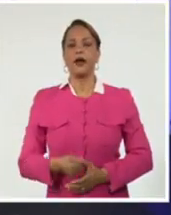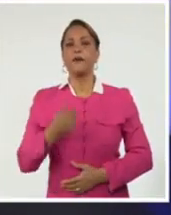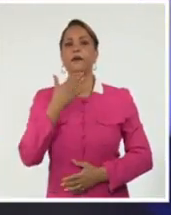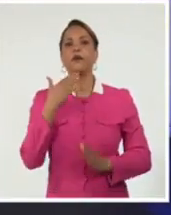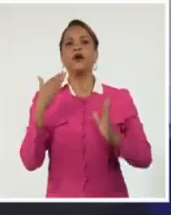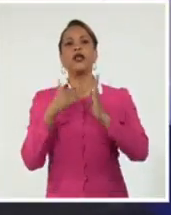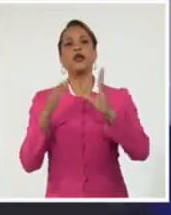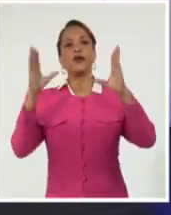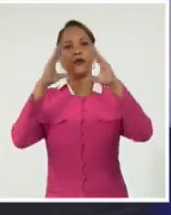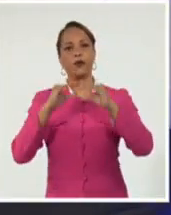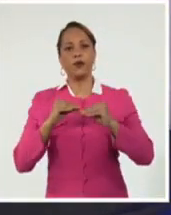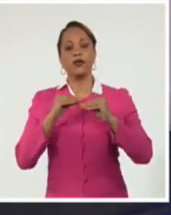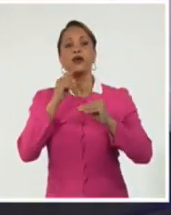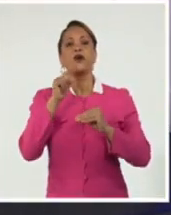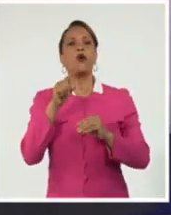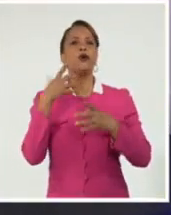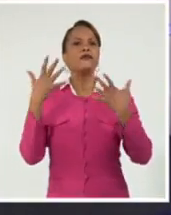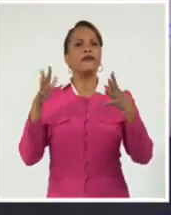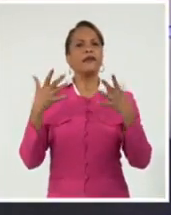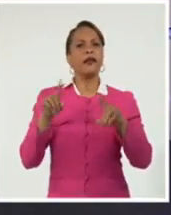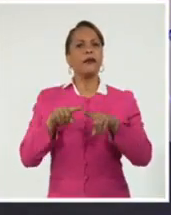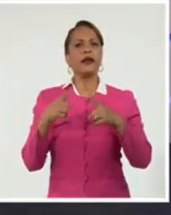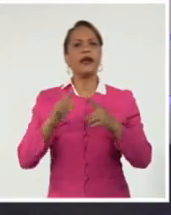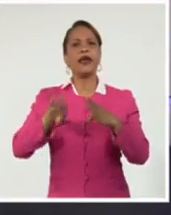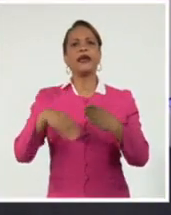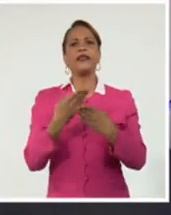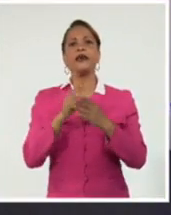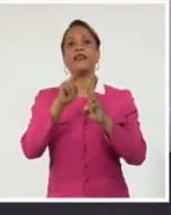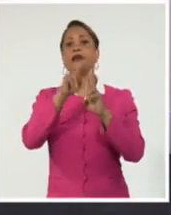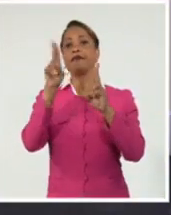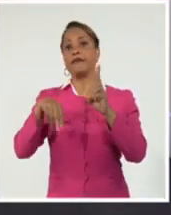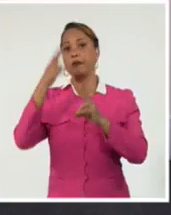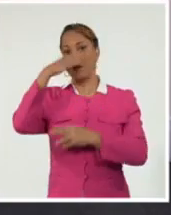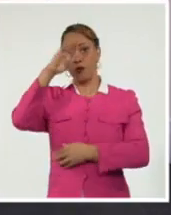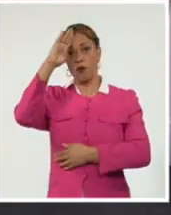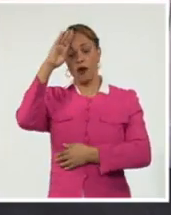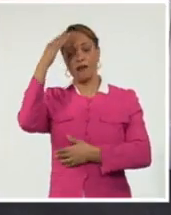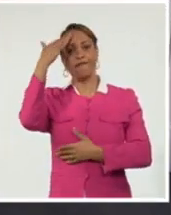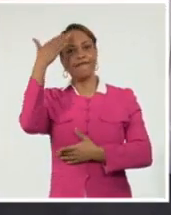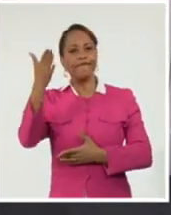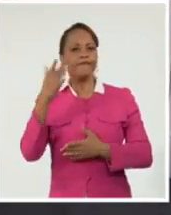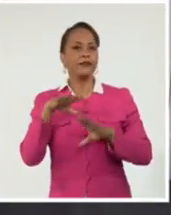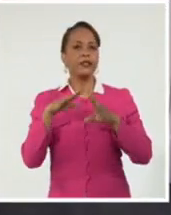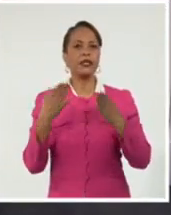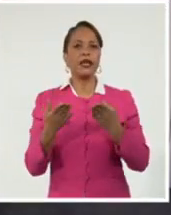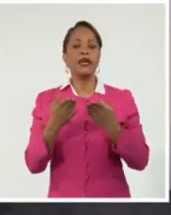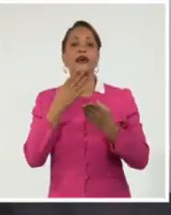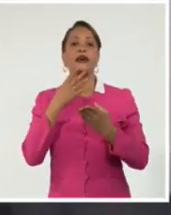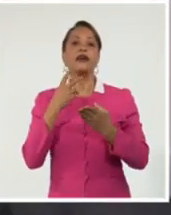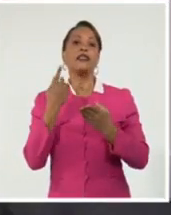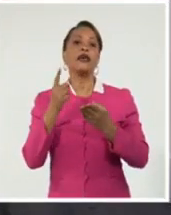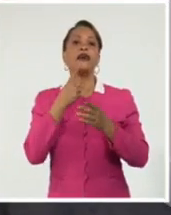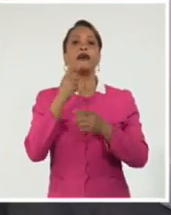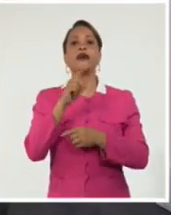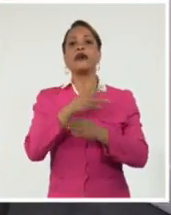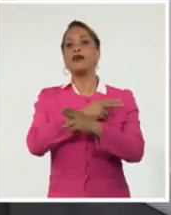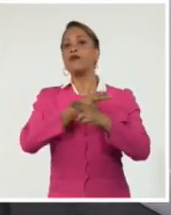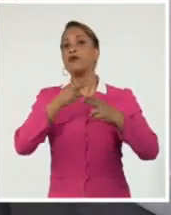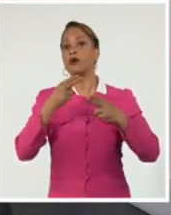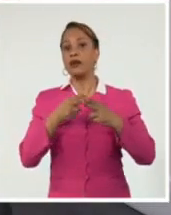Buenas noches, hoy se celebra el Día del Teatro Cubano en saludo a los sucesos del Villanueva el 22 de enero de